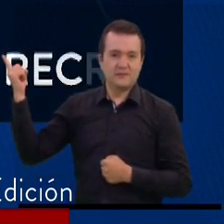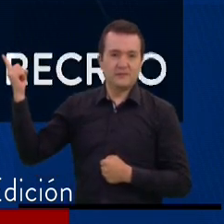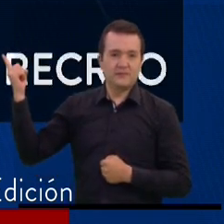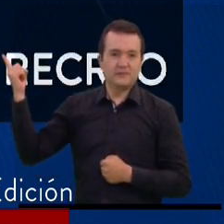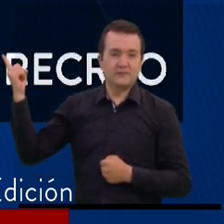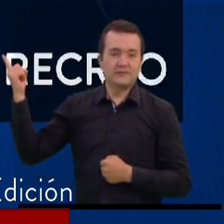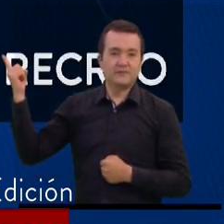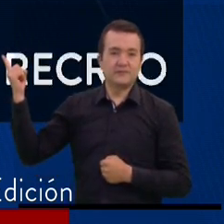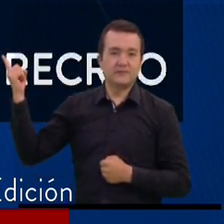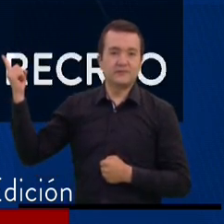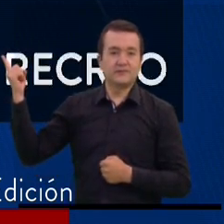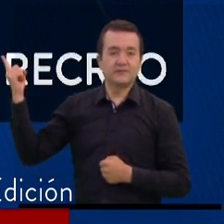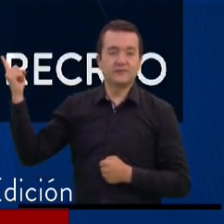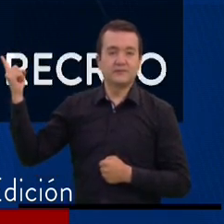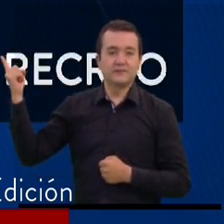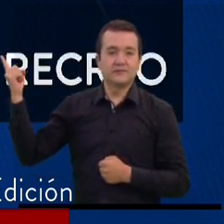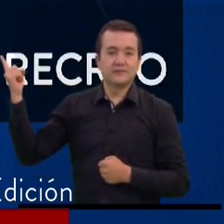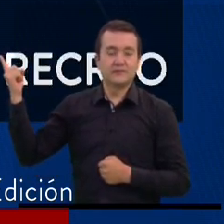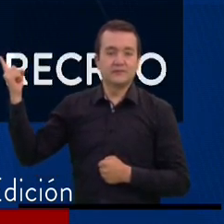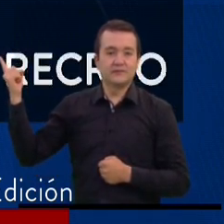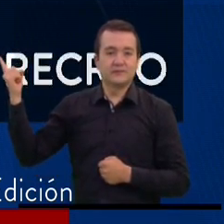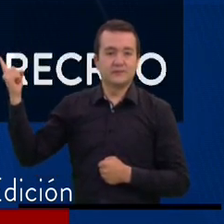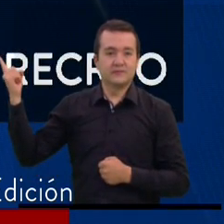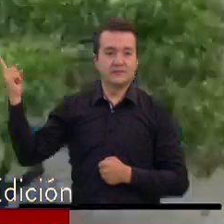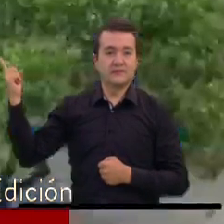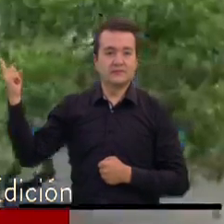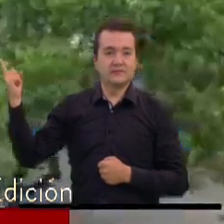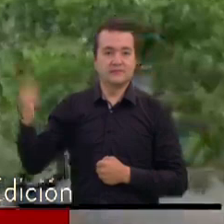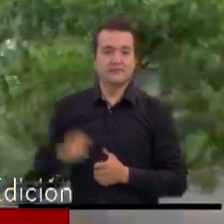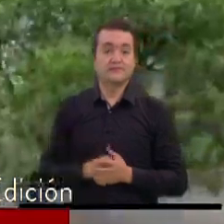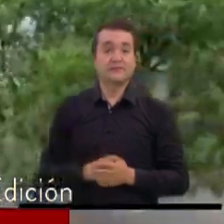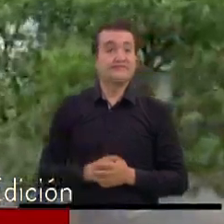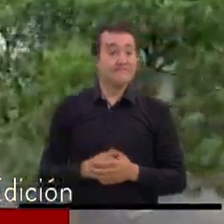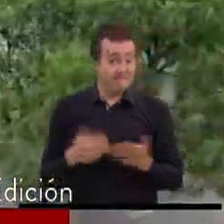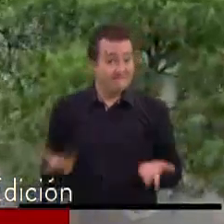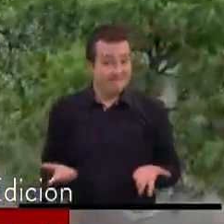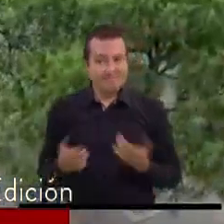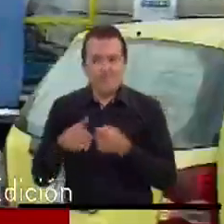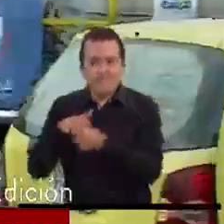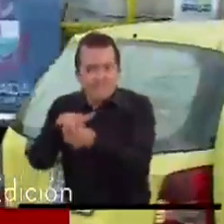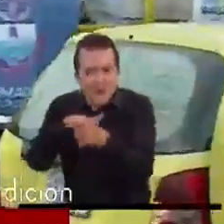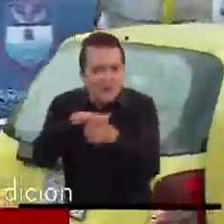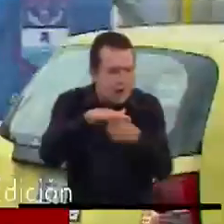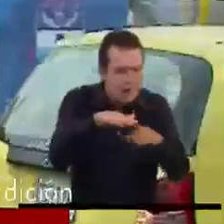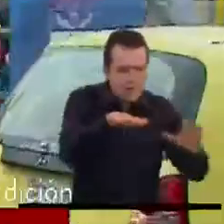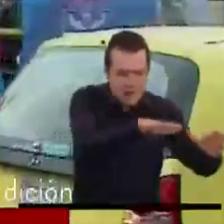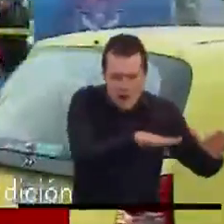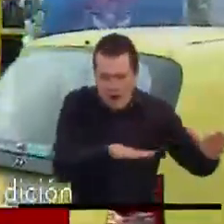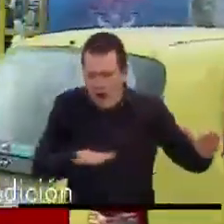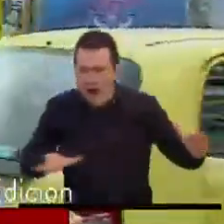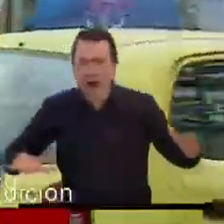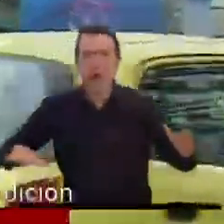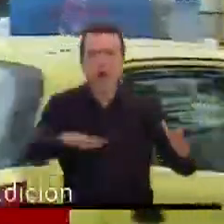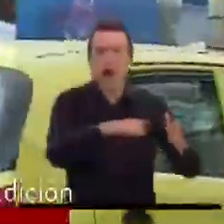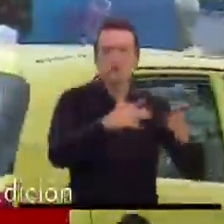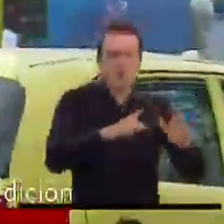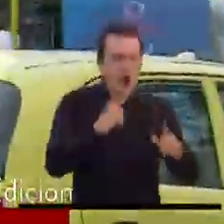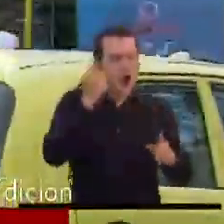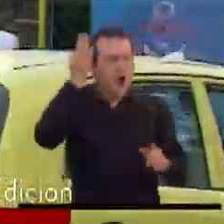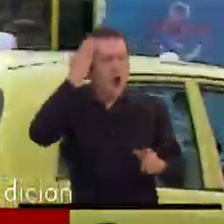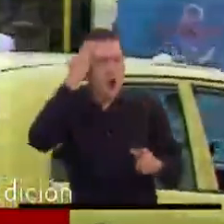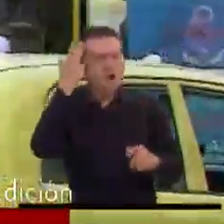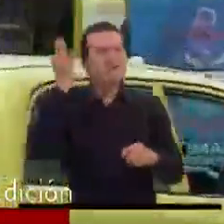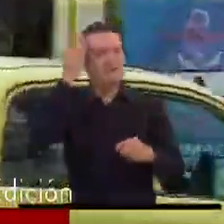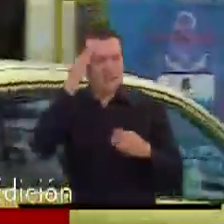Villas del Progreso, El Remanso 1, Chico Sur y Ciudadela El Recreo. Estos sectores se suman a las nuevas zonas decretadas en alerta naranja en las